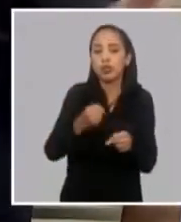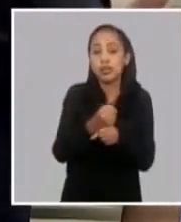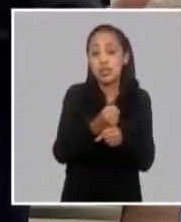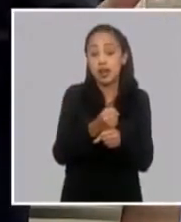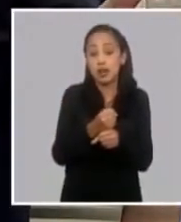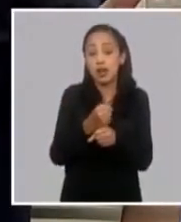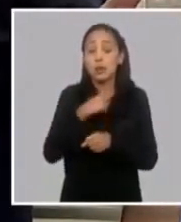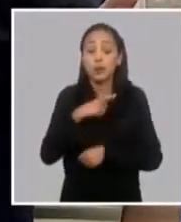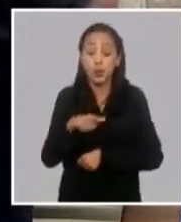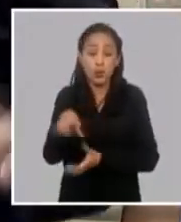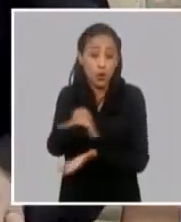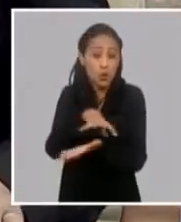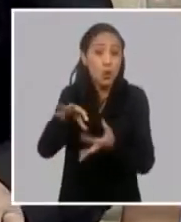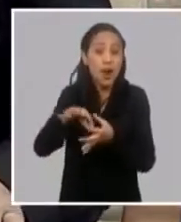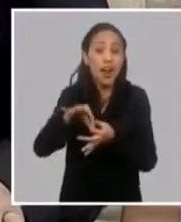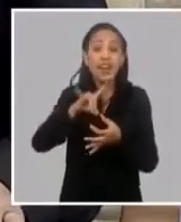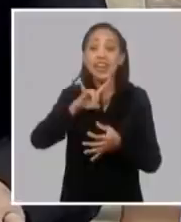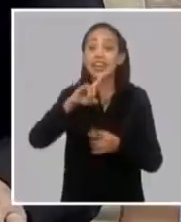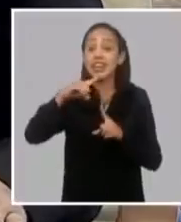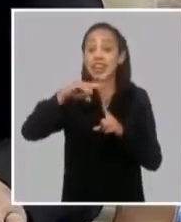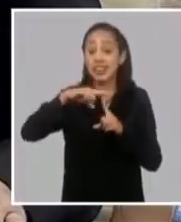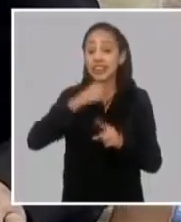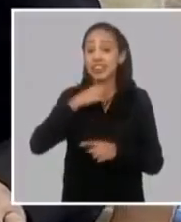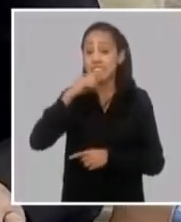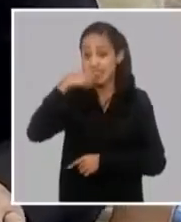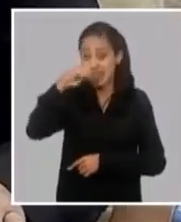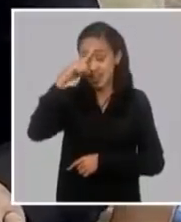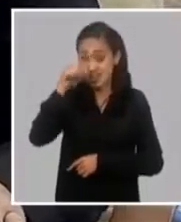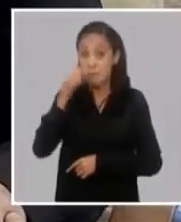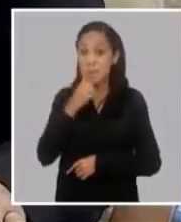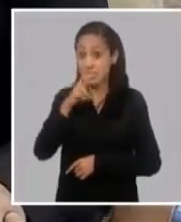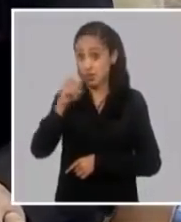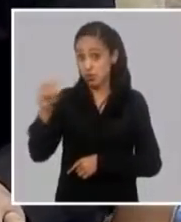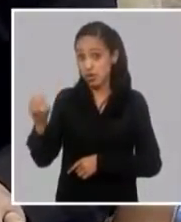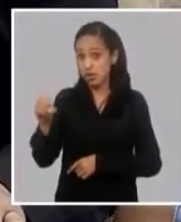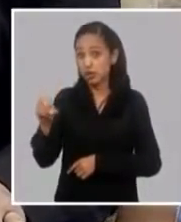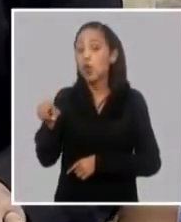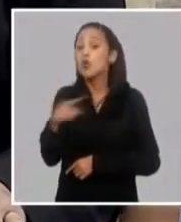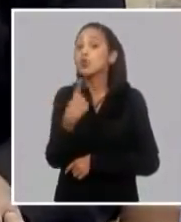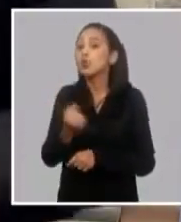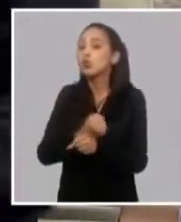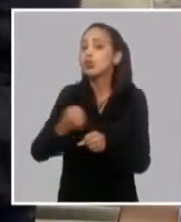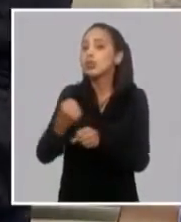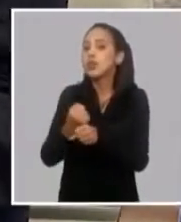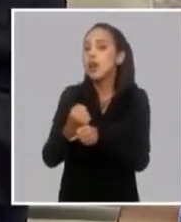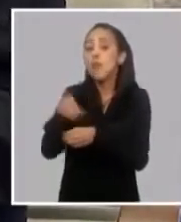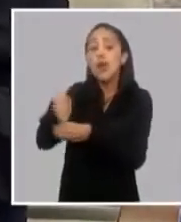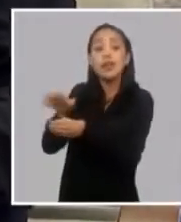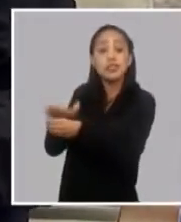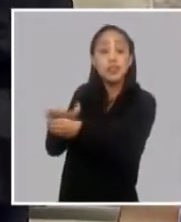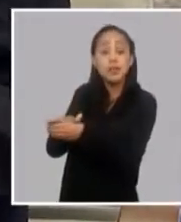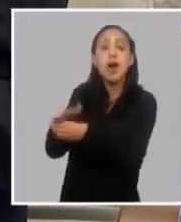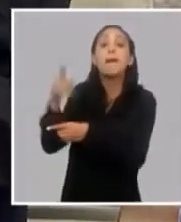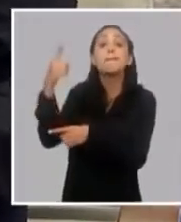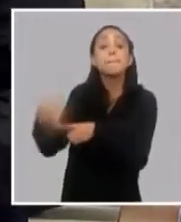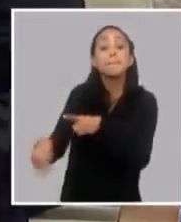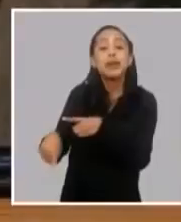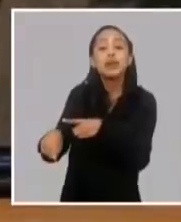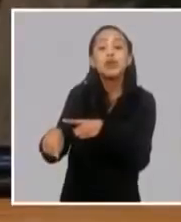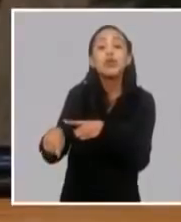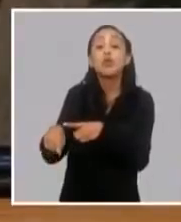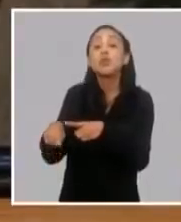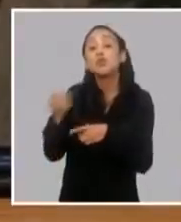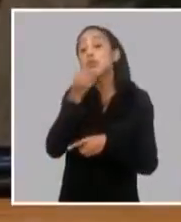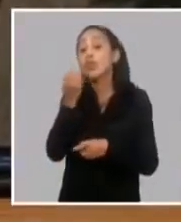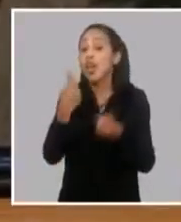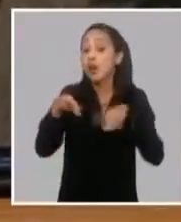está generando más de 200, ya no solamente utilizaríamos la reserva, sino que habría que generar algún nivel de apagón. déficit.